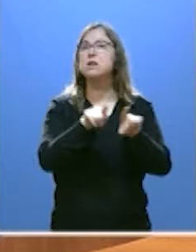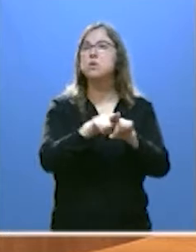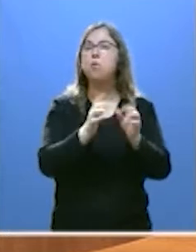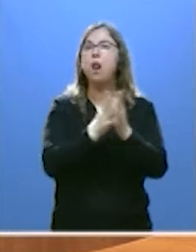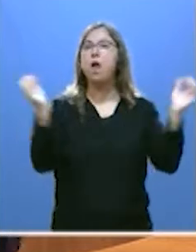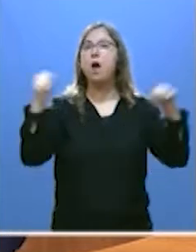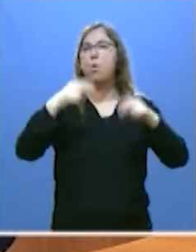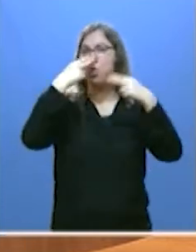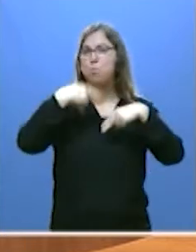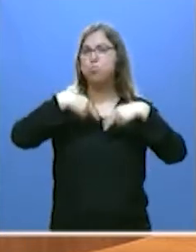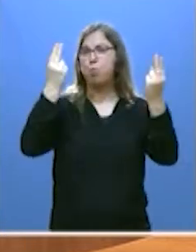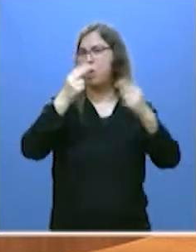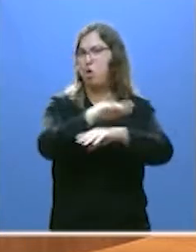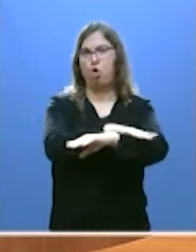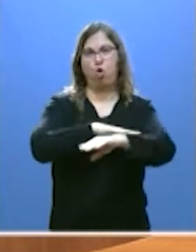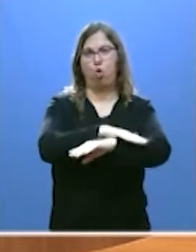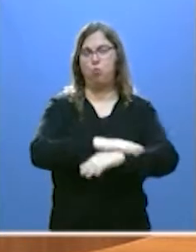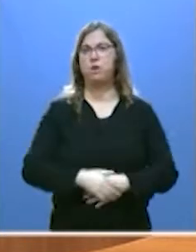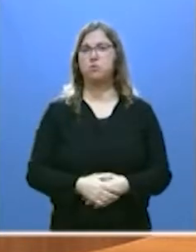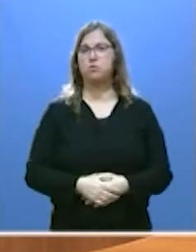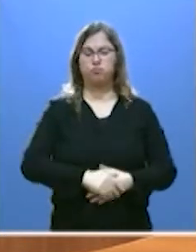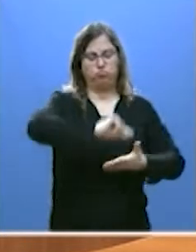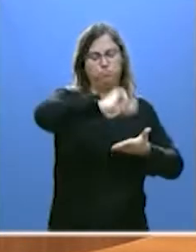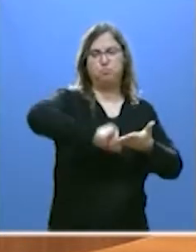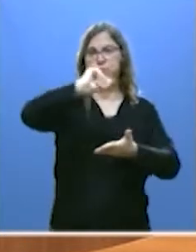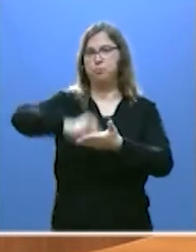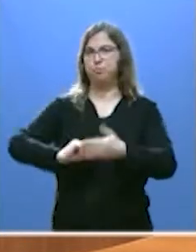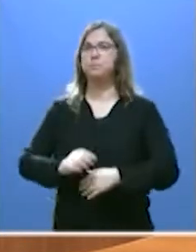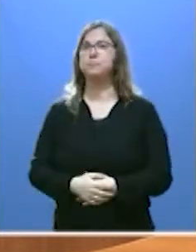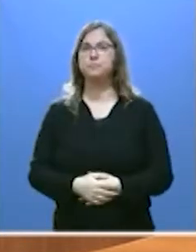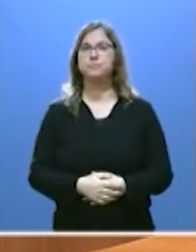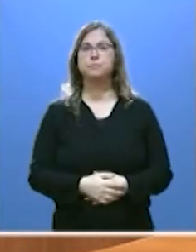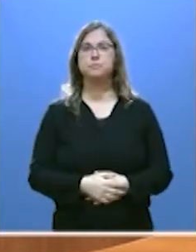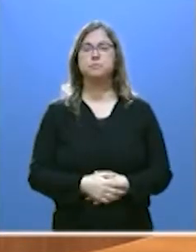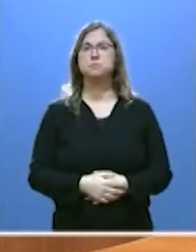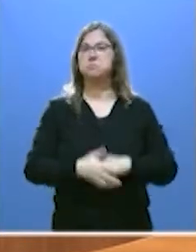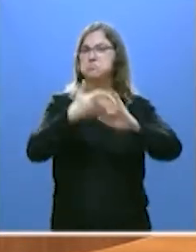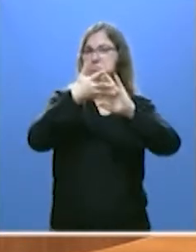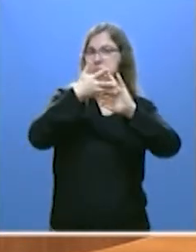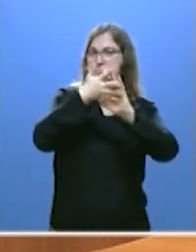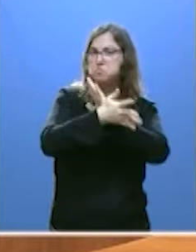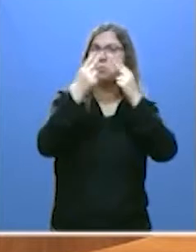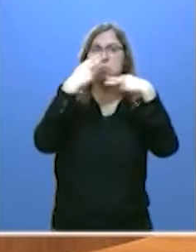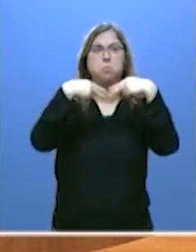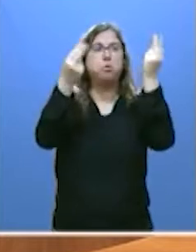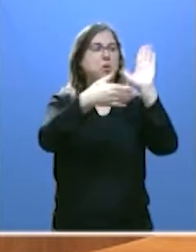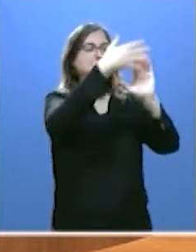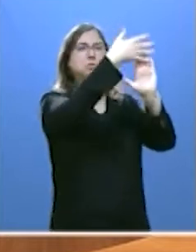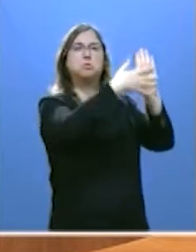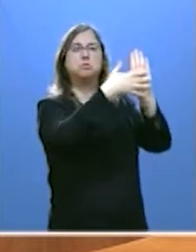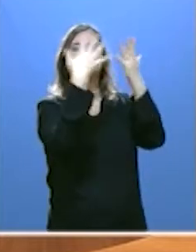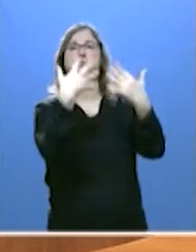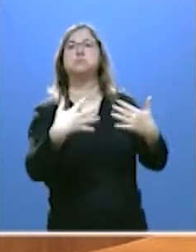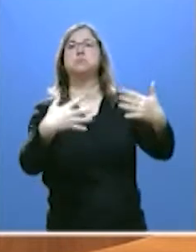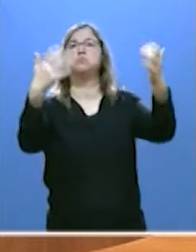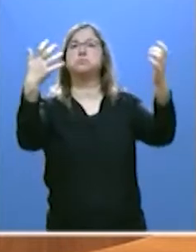público de gobierno. Firmamos ese acuerdo. Lo mostramos públicamente a toda la Cámara